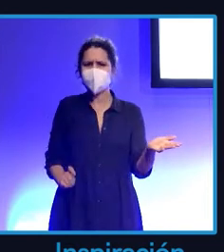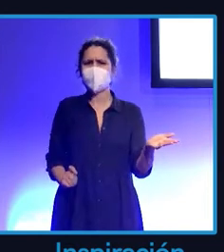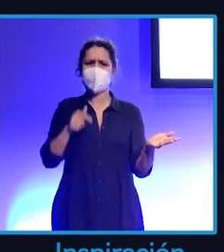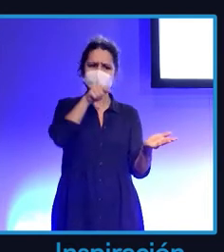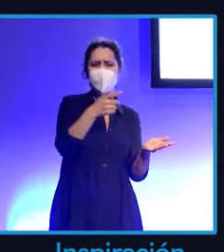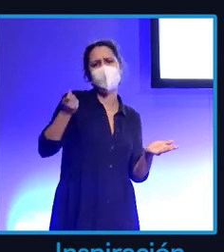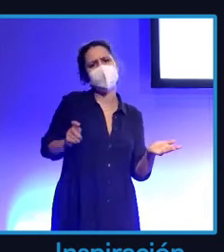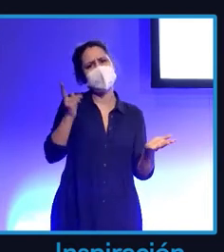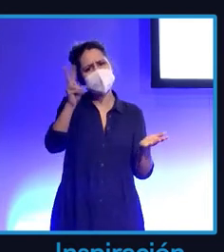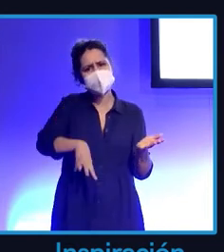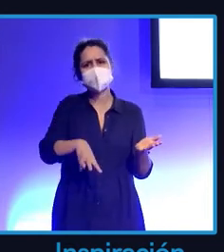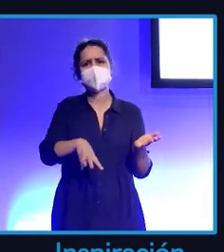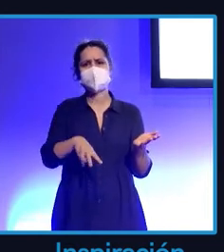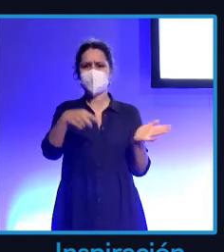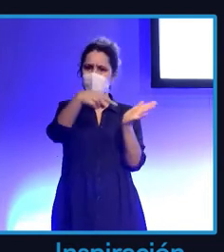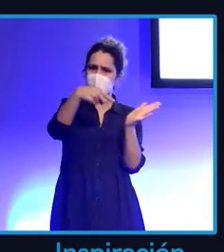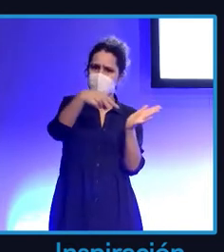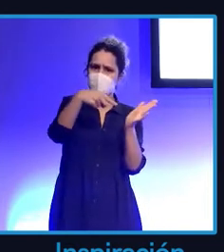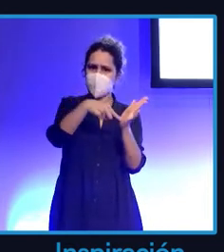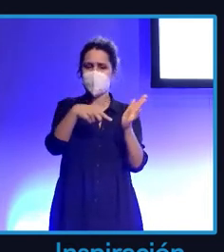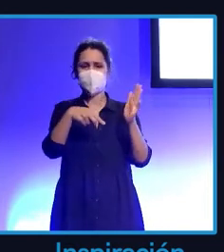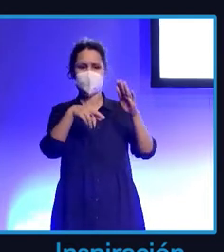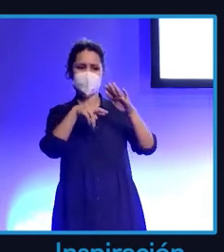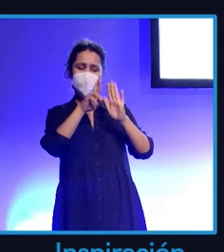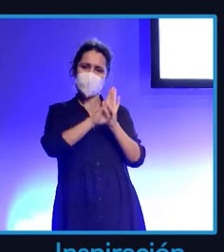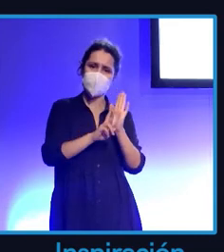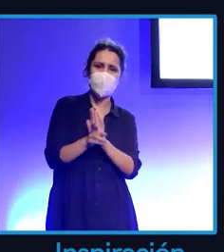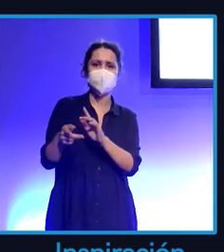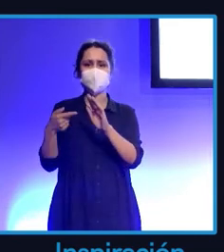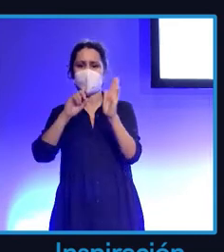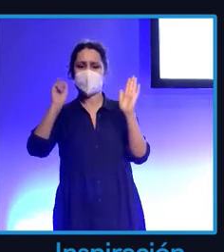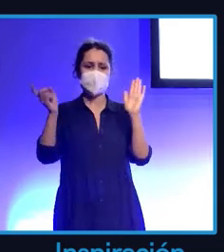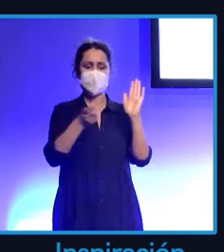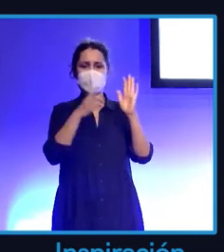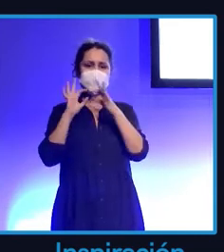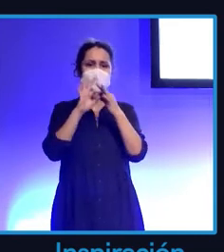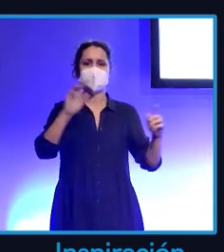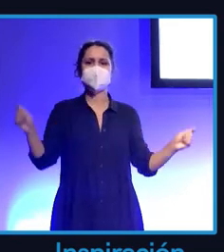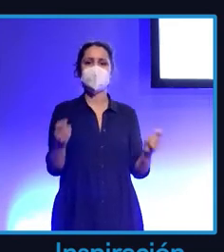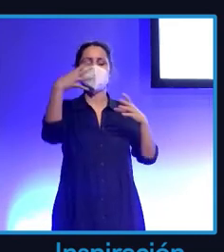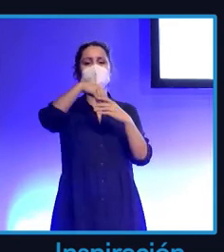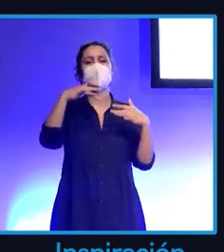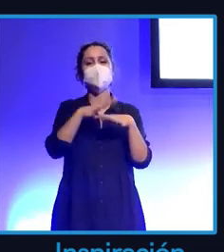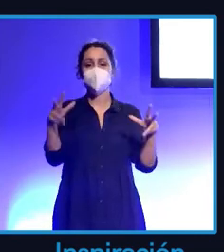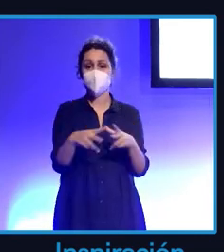profesión, que esté cuidado, regulado. Han salido en enero nuevas leyes sobre la publicidad en redes sociales.